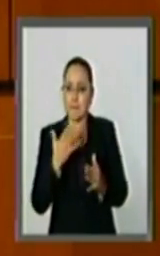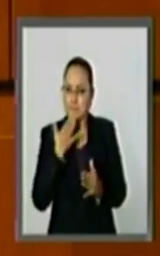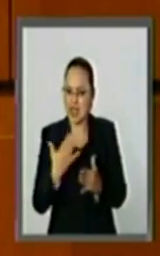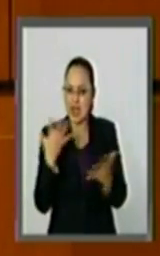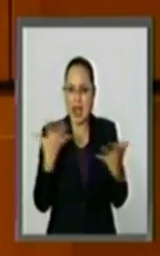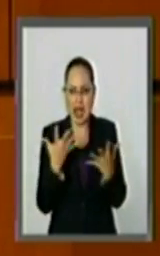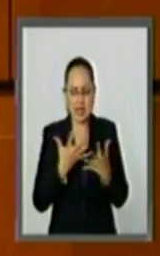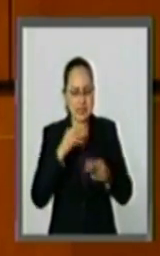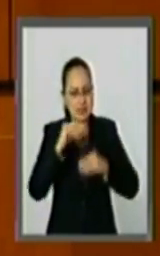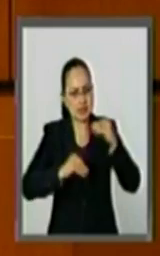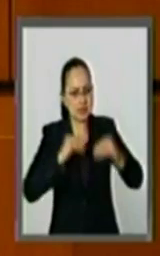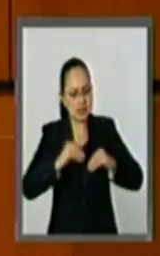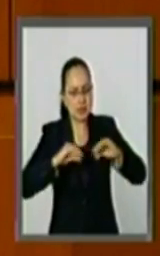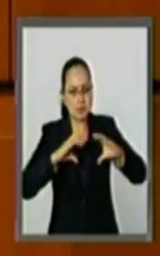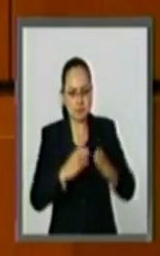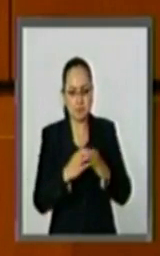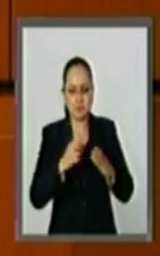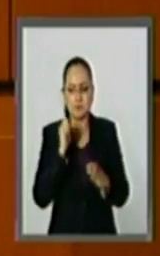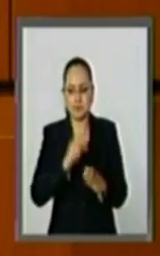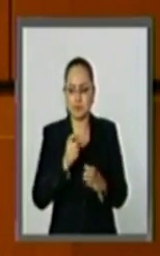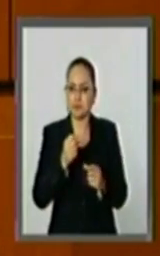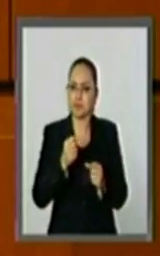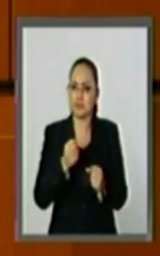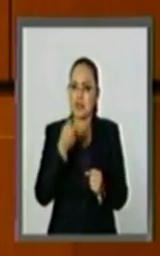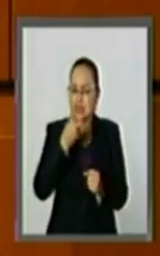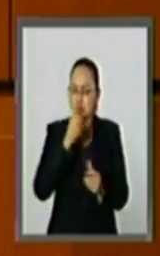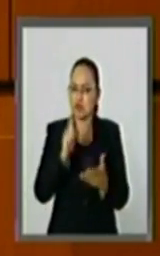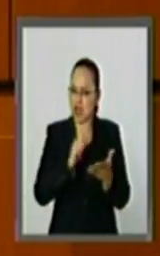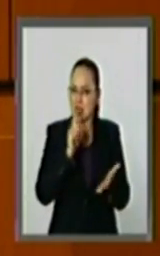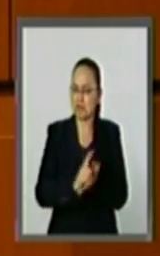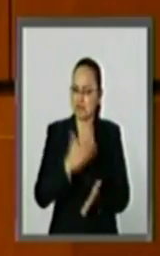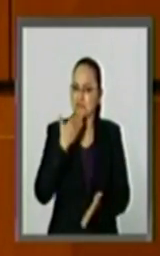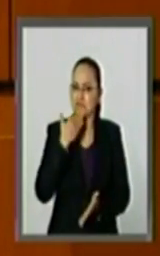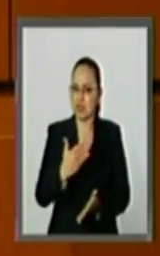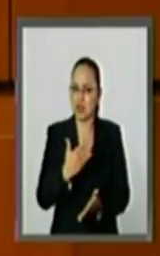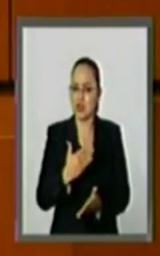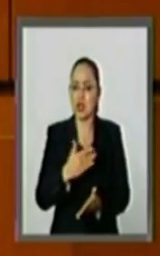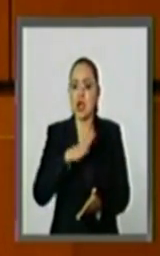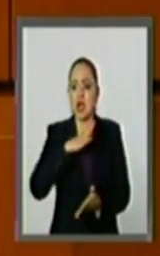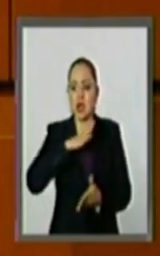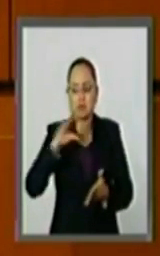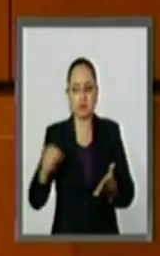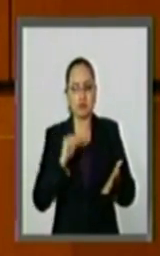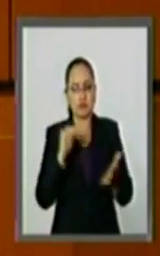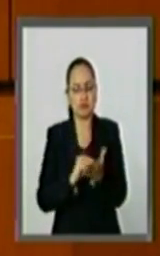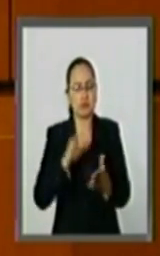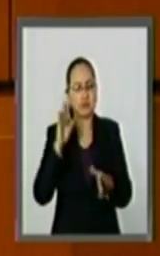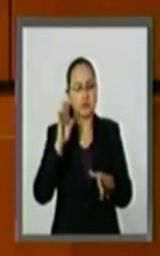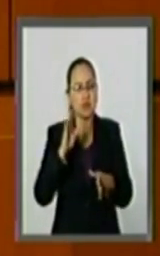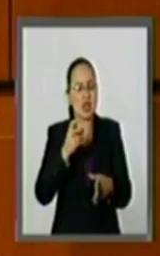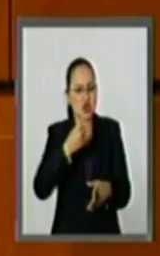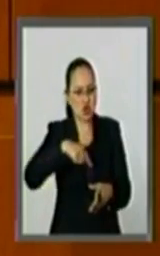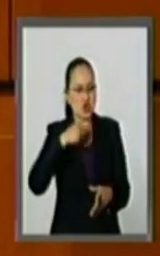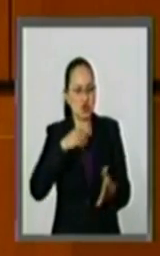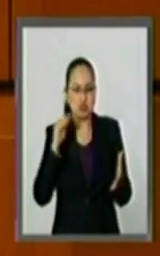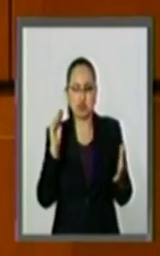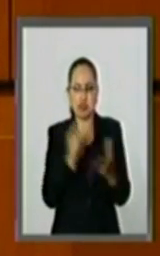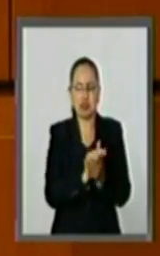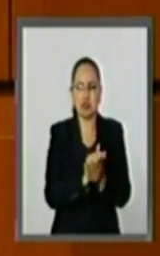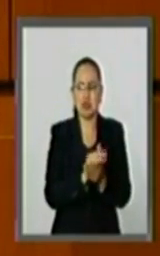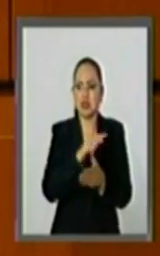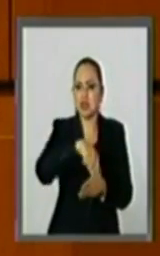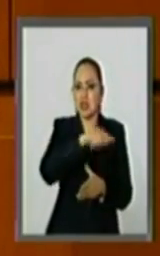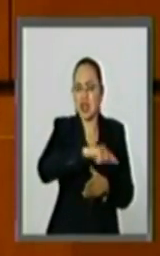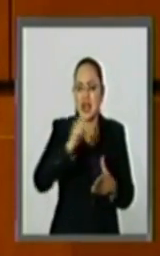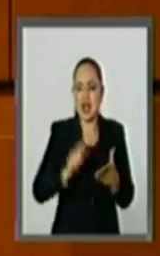porque está bien hecha, yo les doy la seguridad que es una ley bien hecha, cubre una omisión de las más grandes que hemos tenido. La